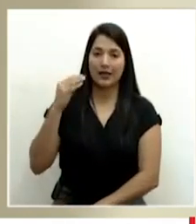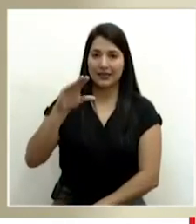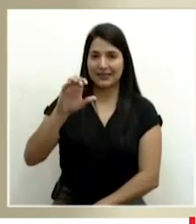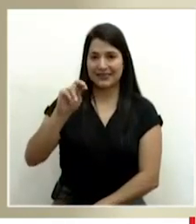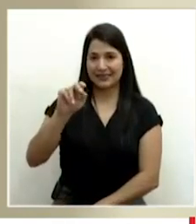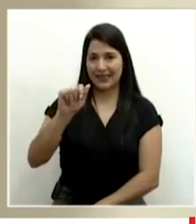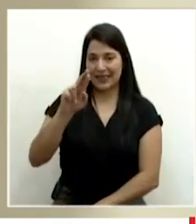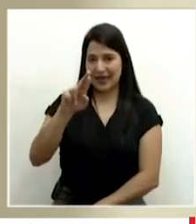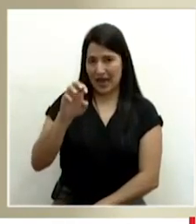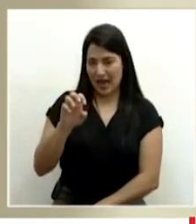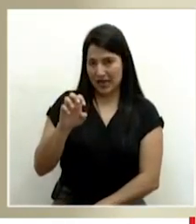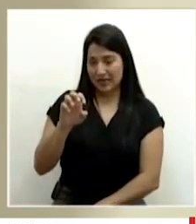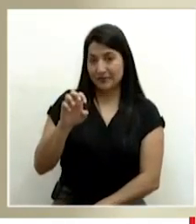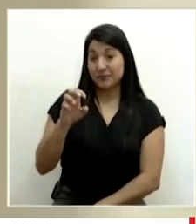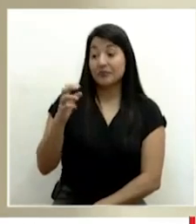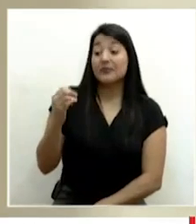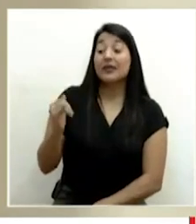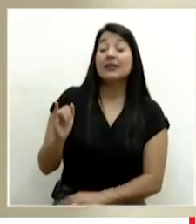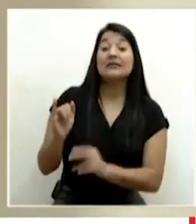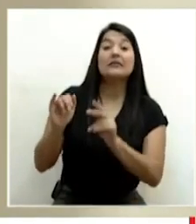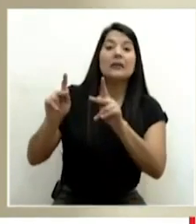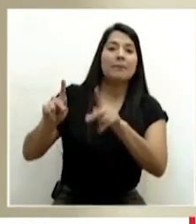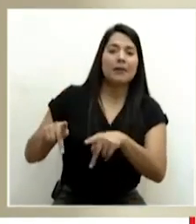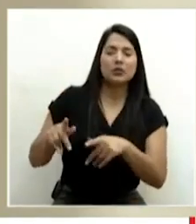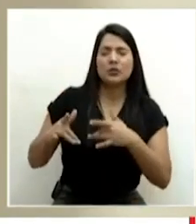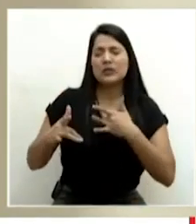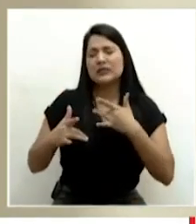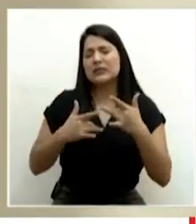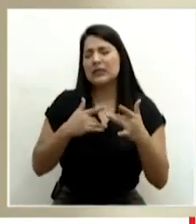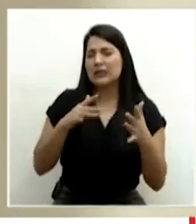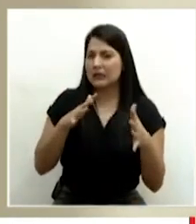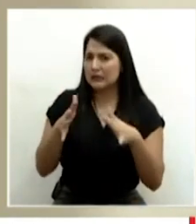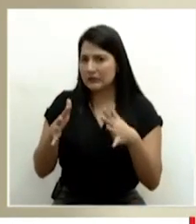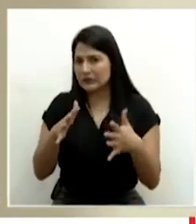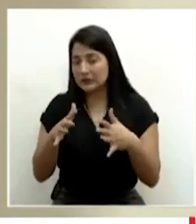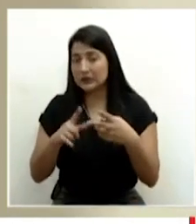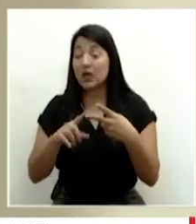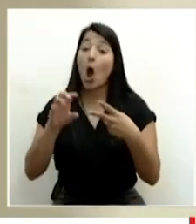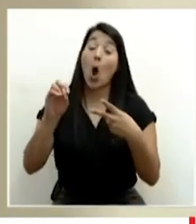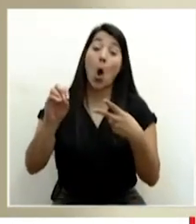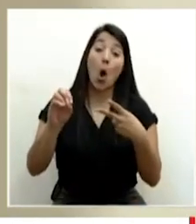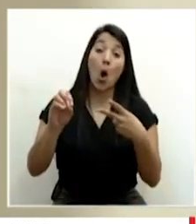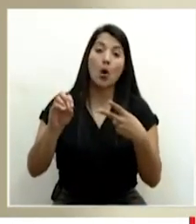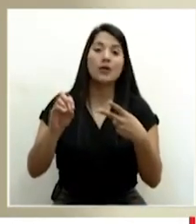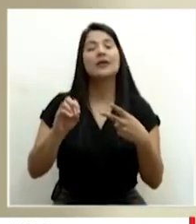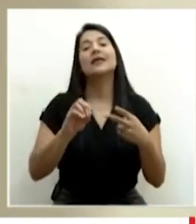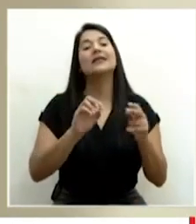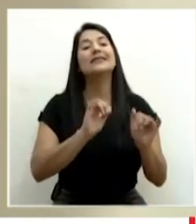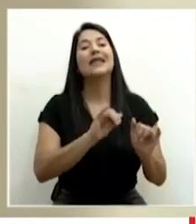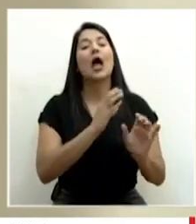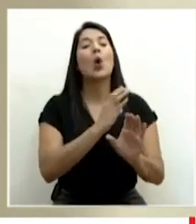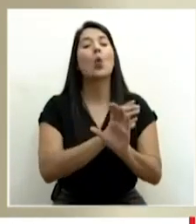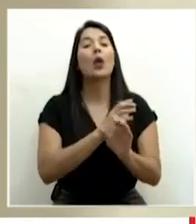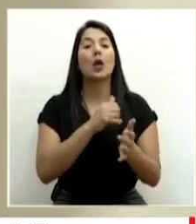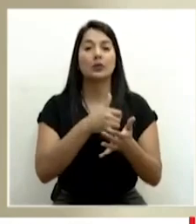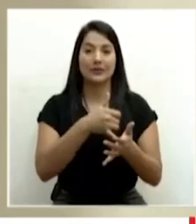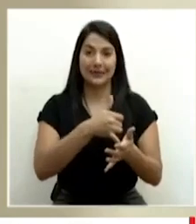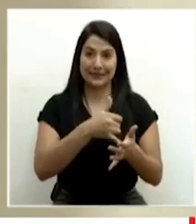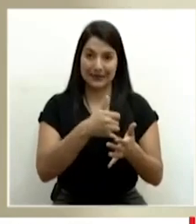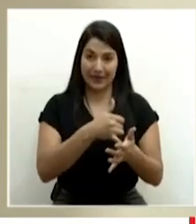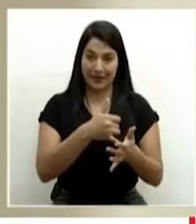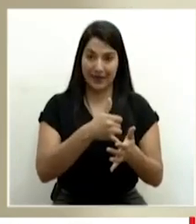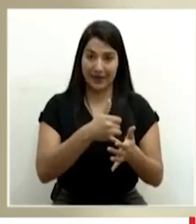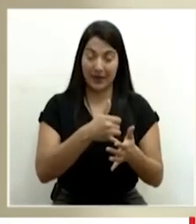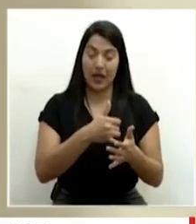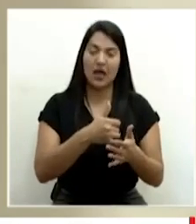si son pacientes de síntomas leves a intermedios, o están en unidades de cuidados intensivos de